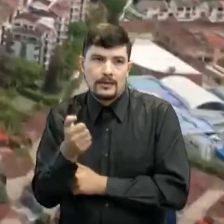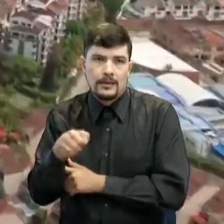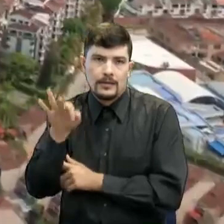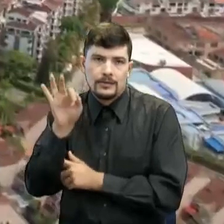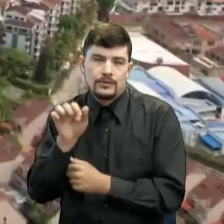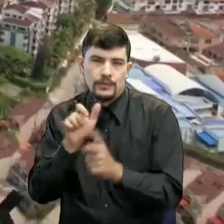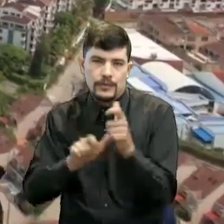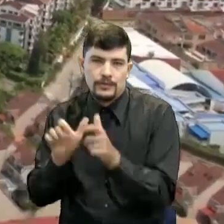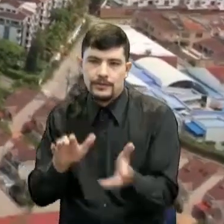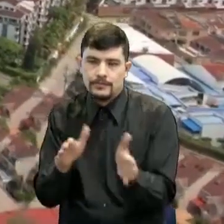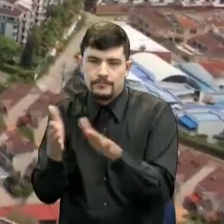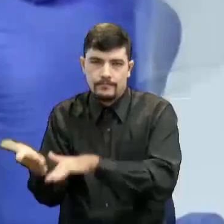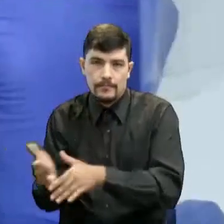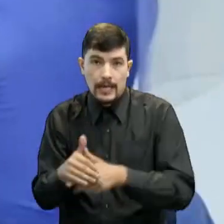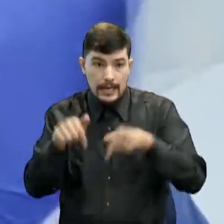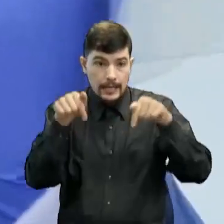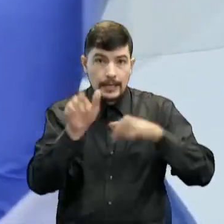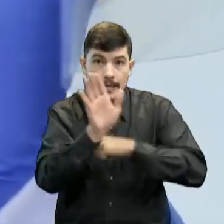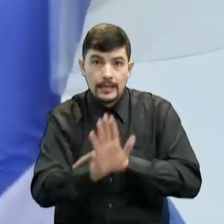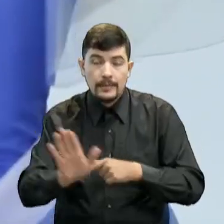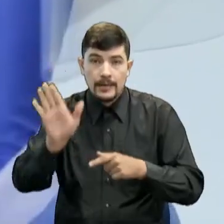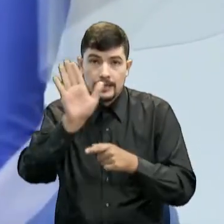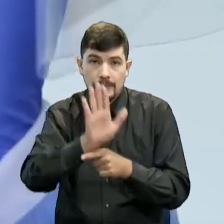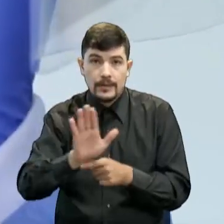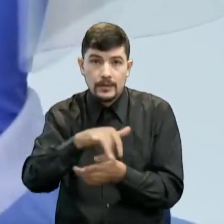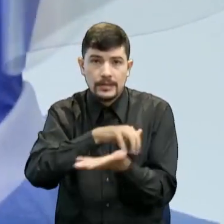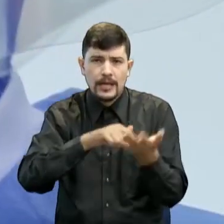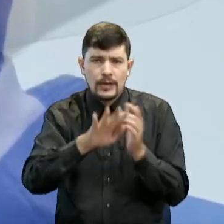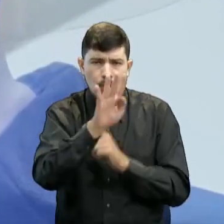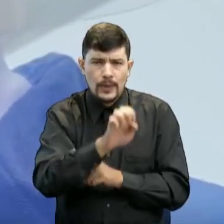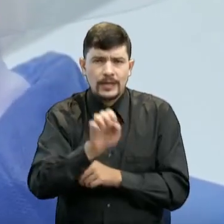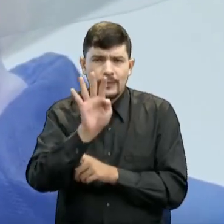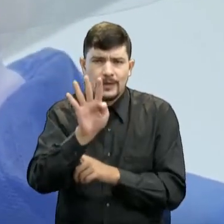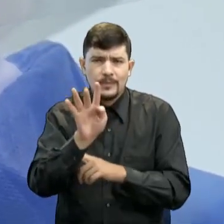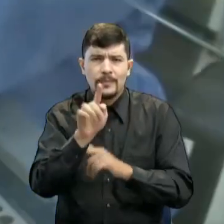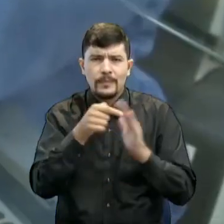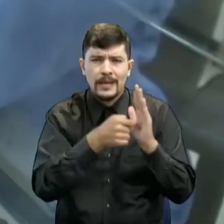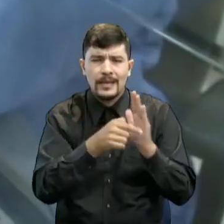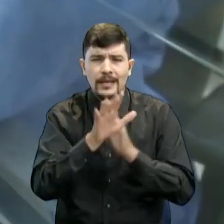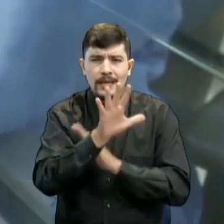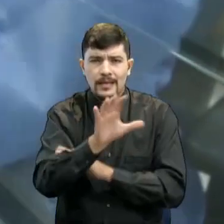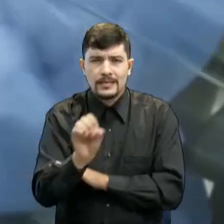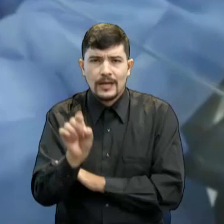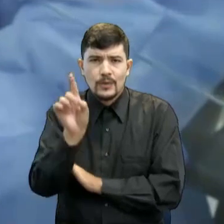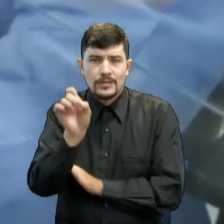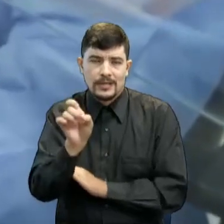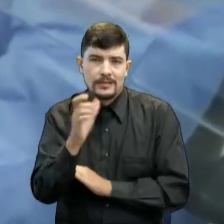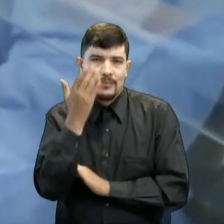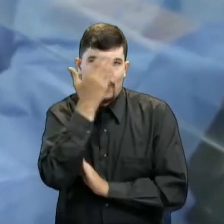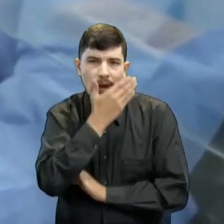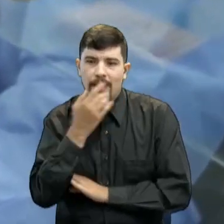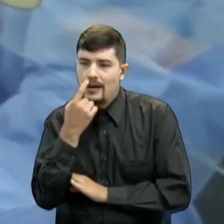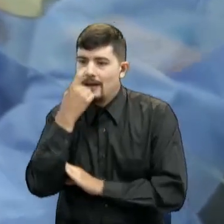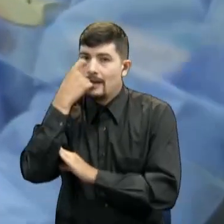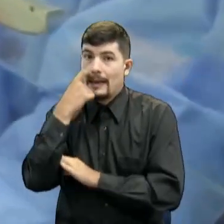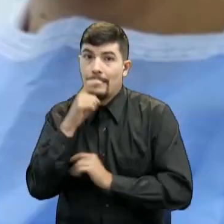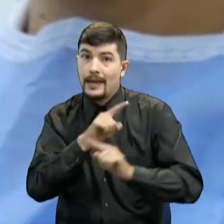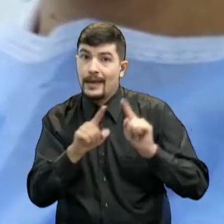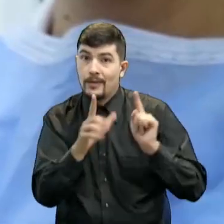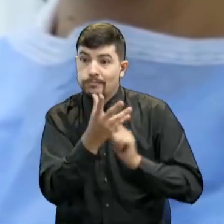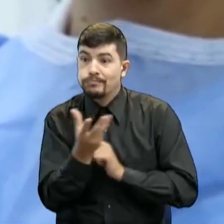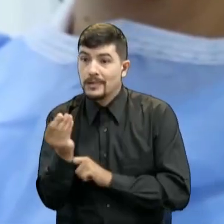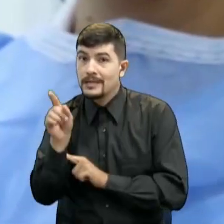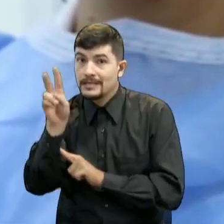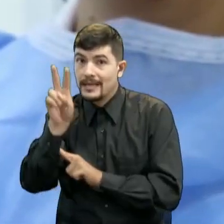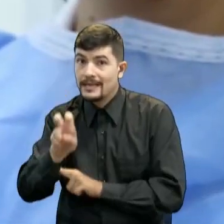batalla. En el departamento se han tomado 94.506 muestras desde el inicio de la pandemia. Sin embargo, el 73% de las